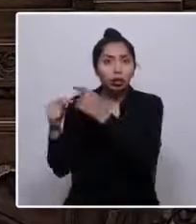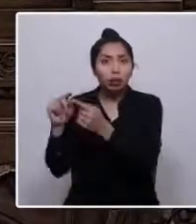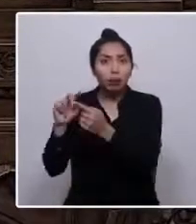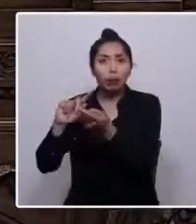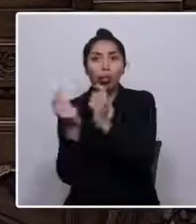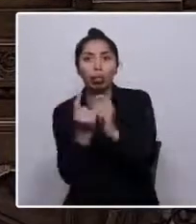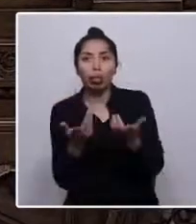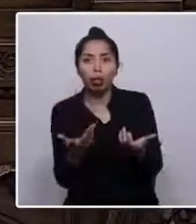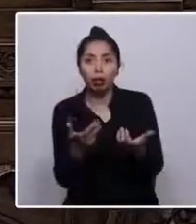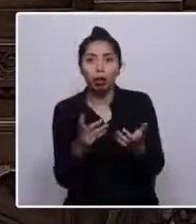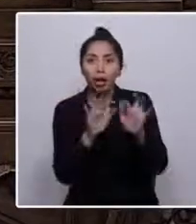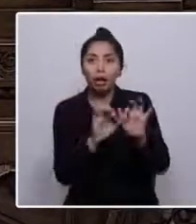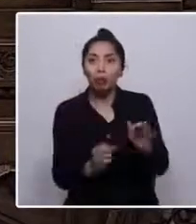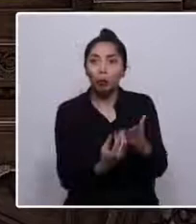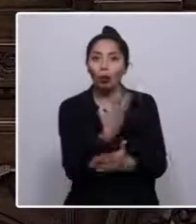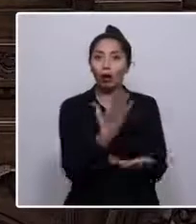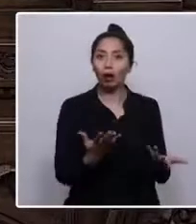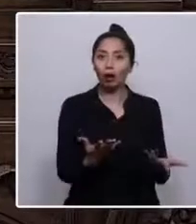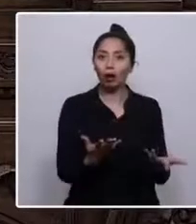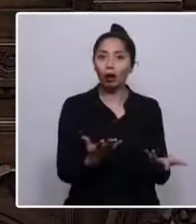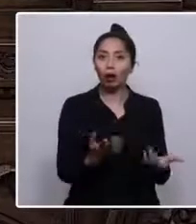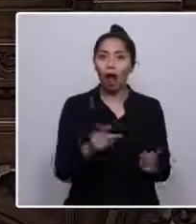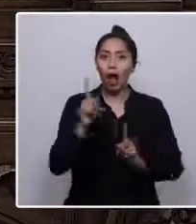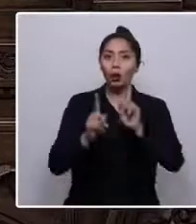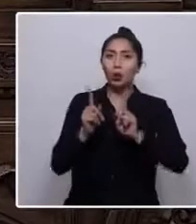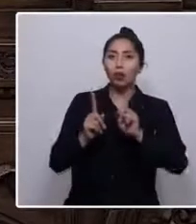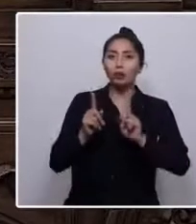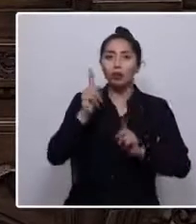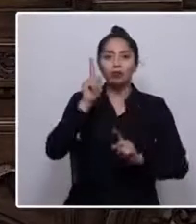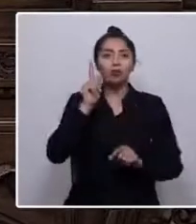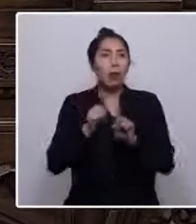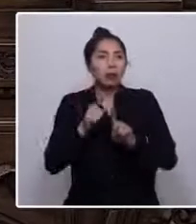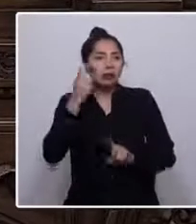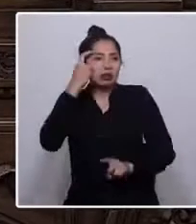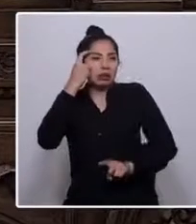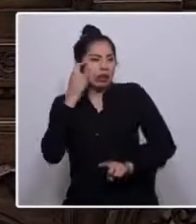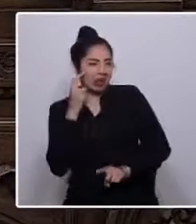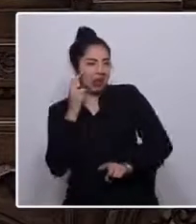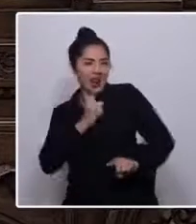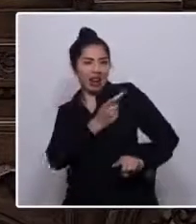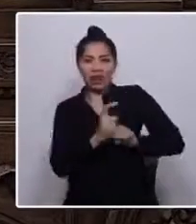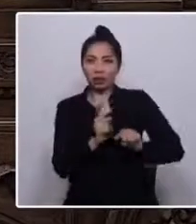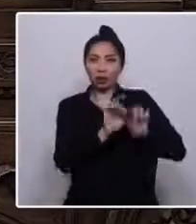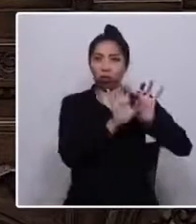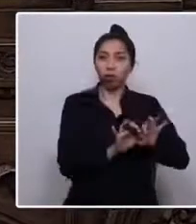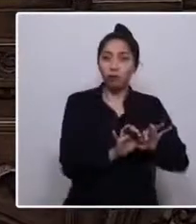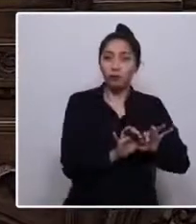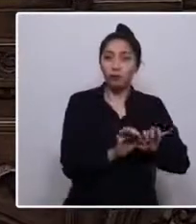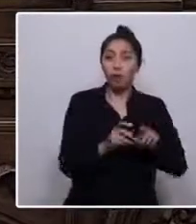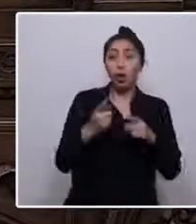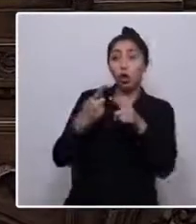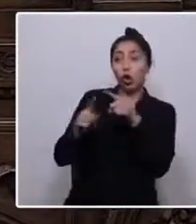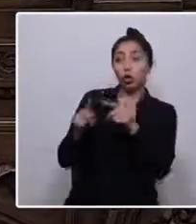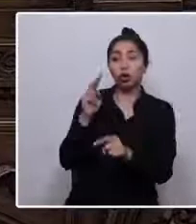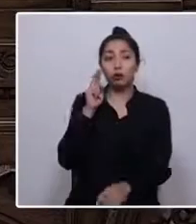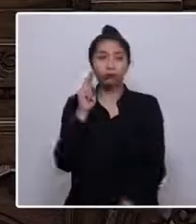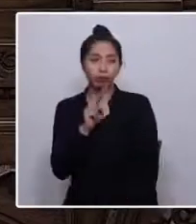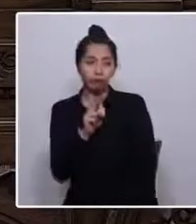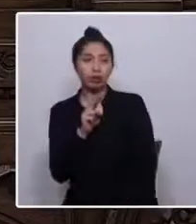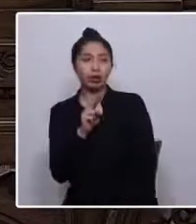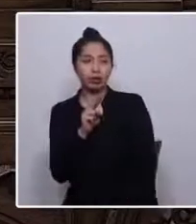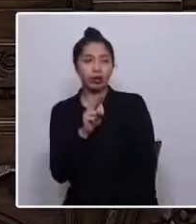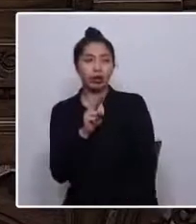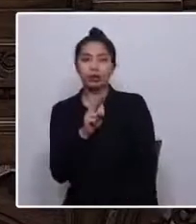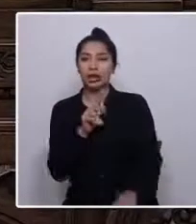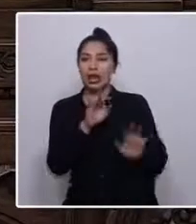Hay algunos que pretenden reescribirla desde el resentimiento, la reivindicación y la revancha. Y hay otros que miran cómo se está reescribiendo desde la